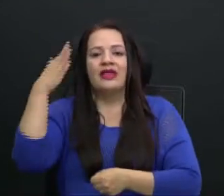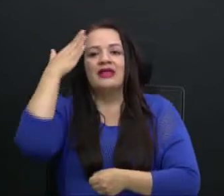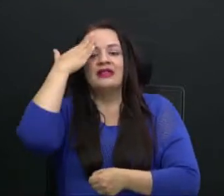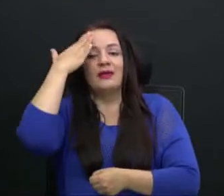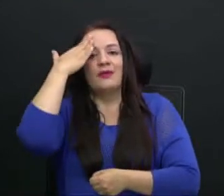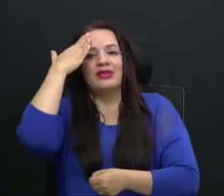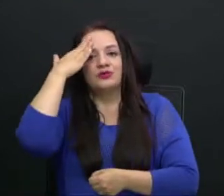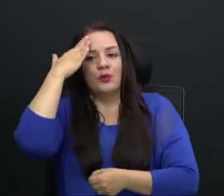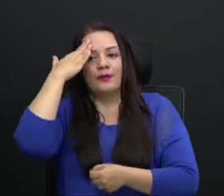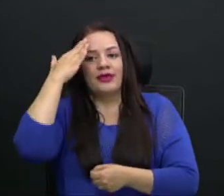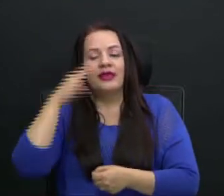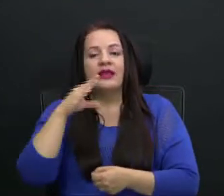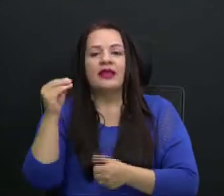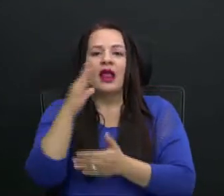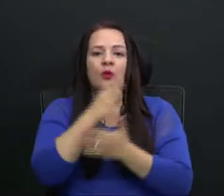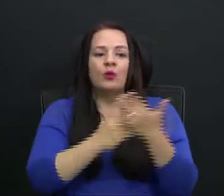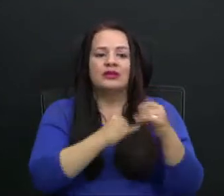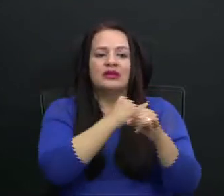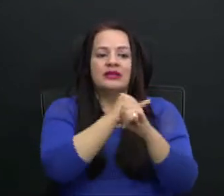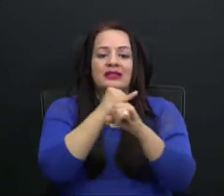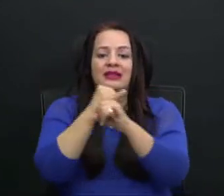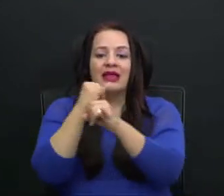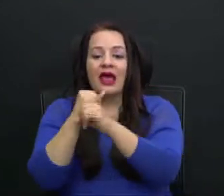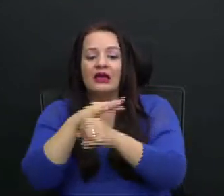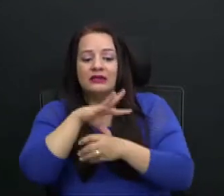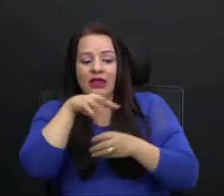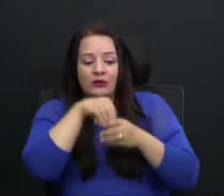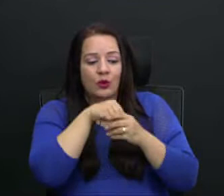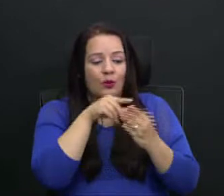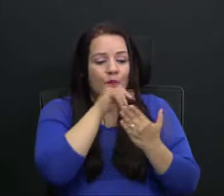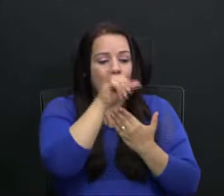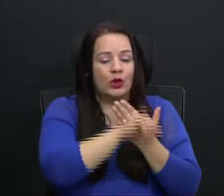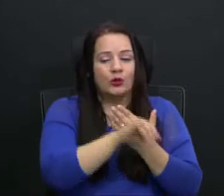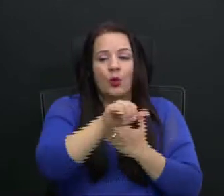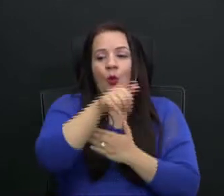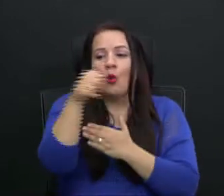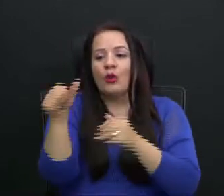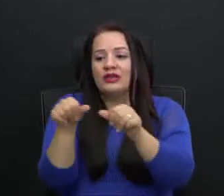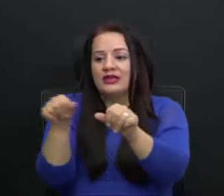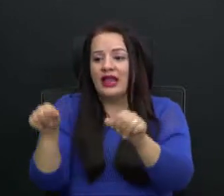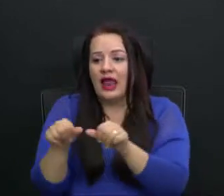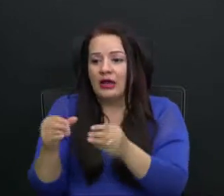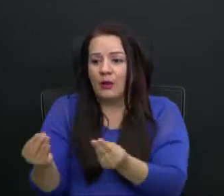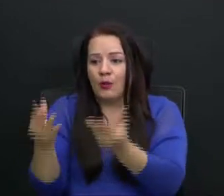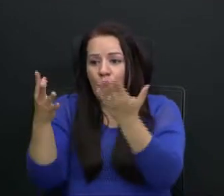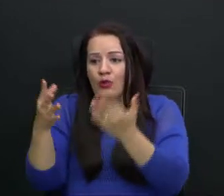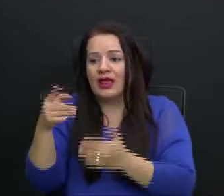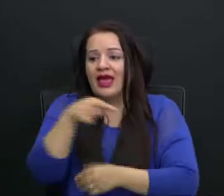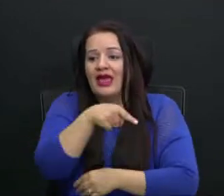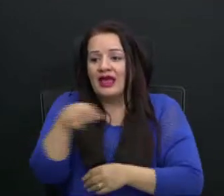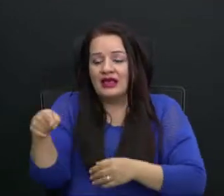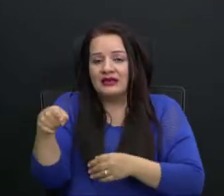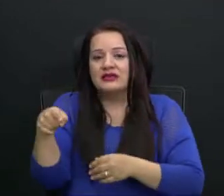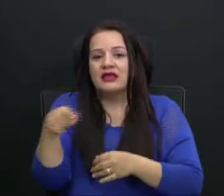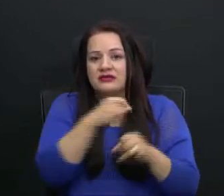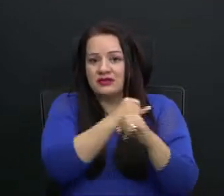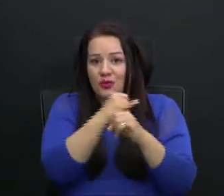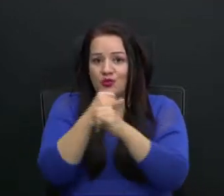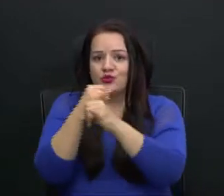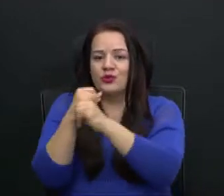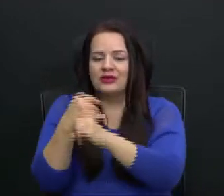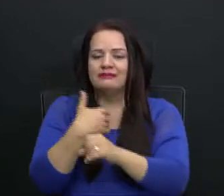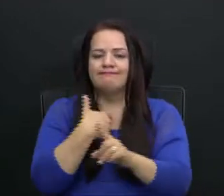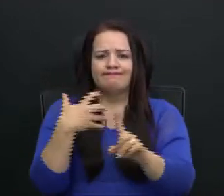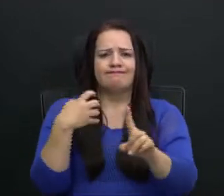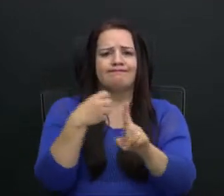entidades incorporadas en el proyecto y otras del sector público estarán sufriendo un impacto relevante por la